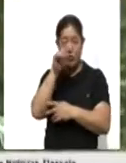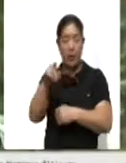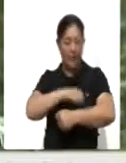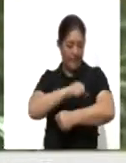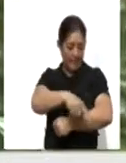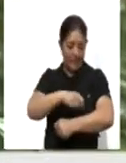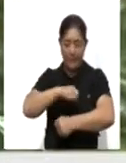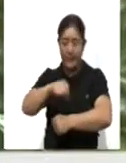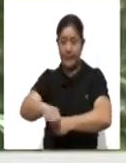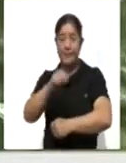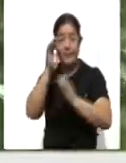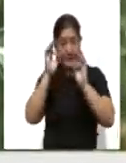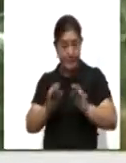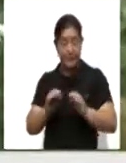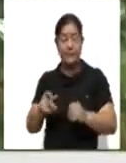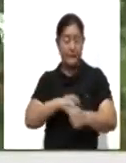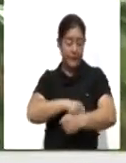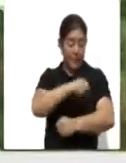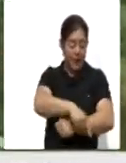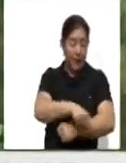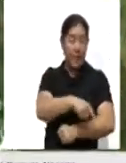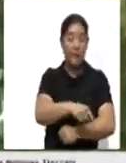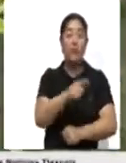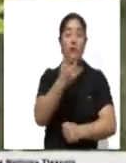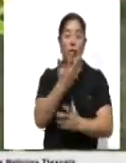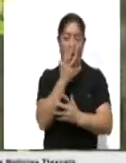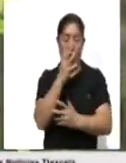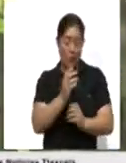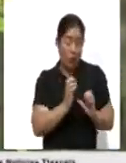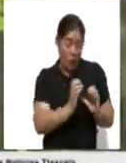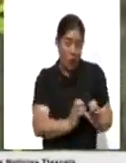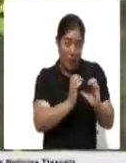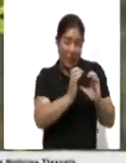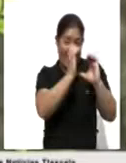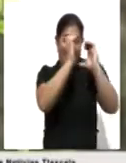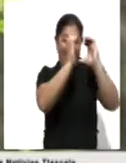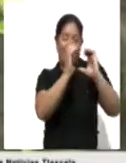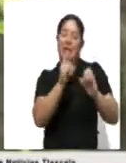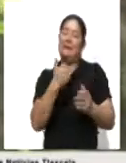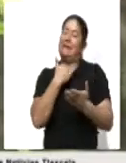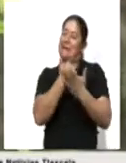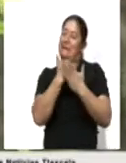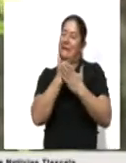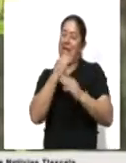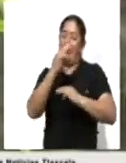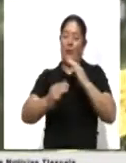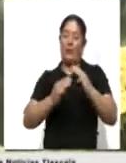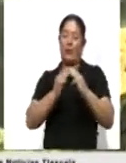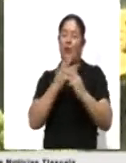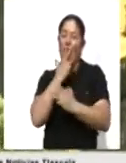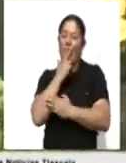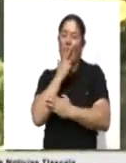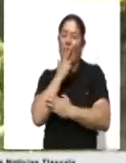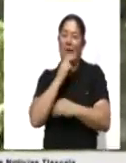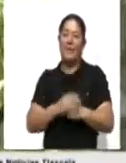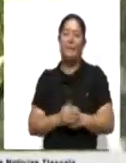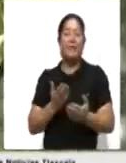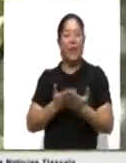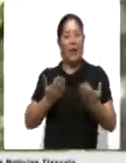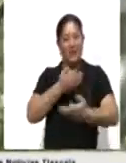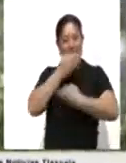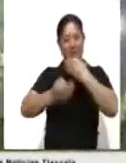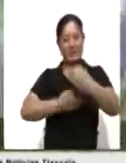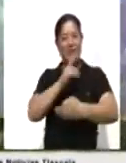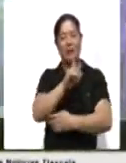árboles. Recuerda que sembrar y cuidar un árbol contribuye a la conservación de nuestro planeta. Para Ahora Noticias, Lorena Temolcín.